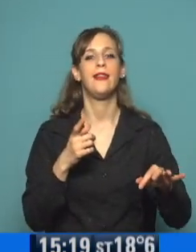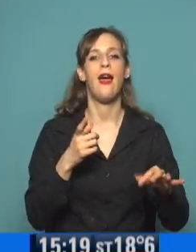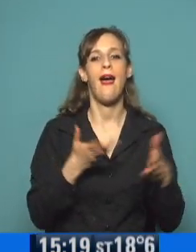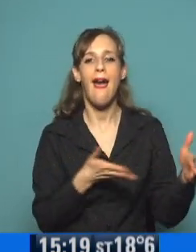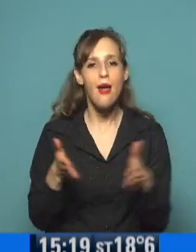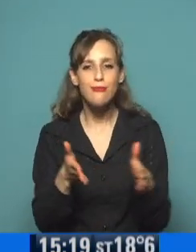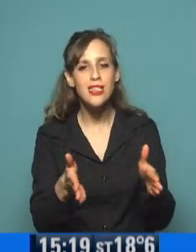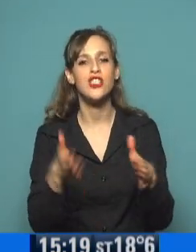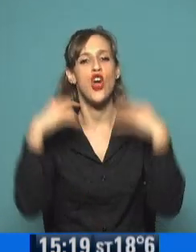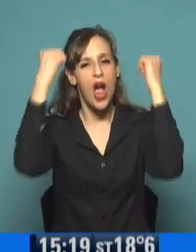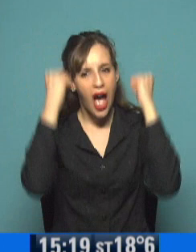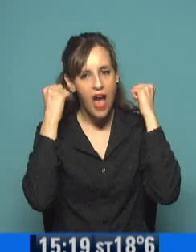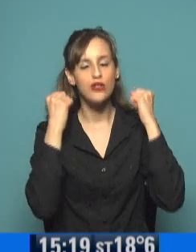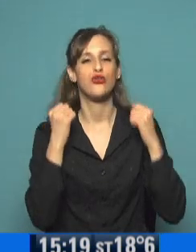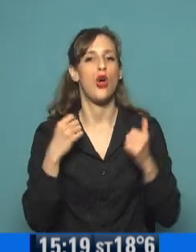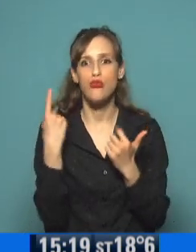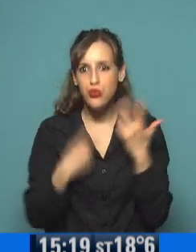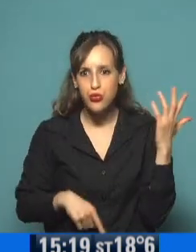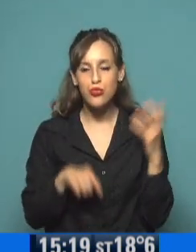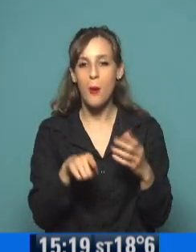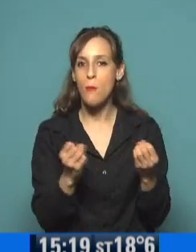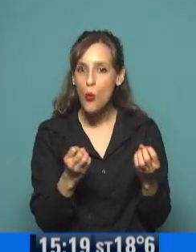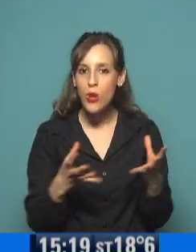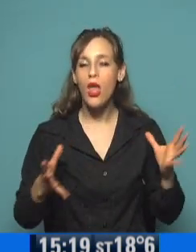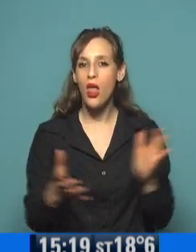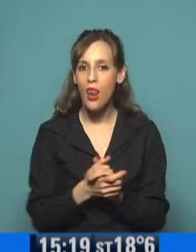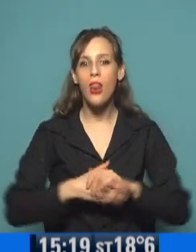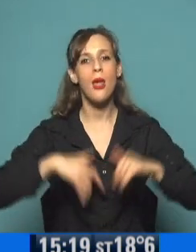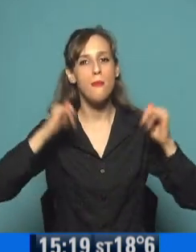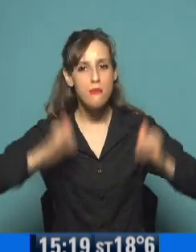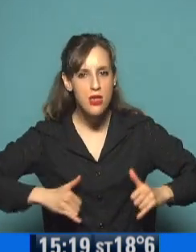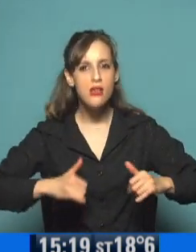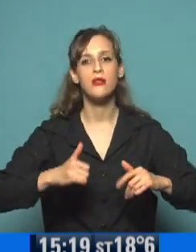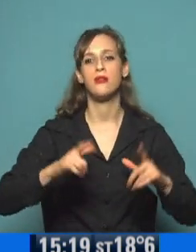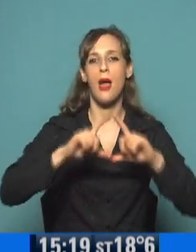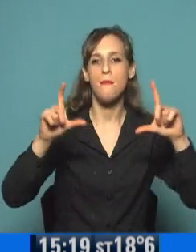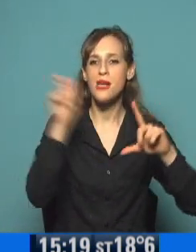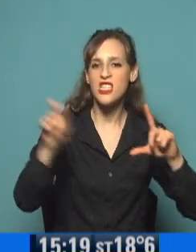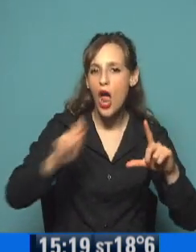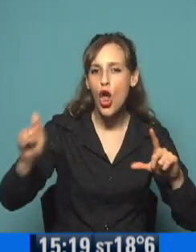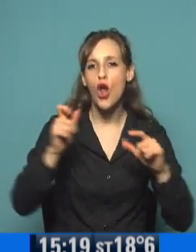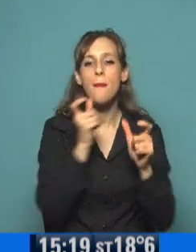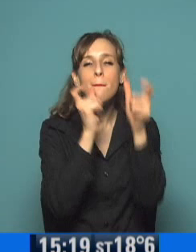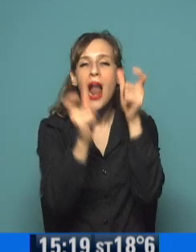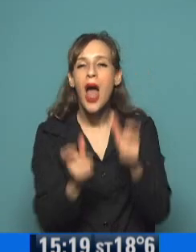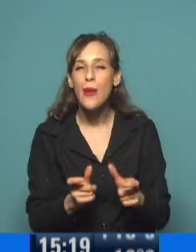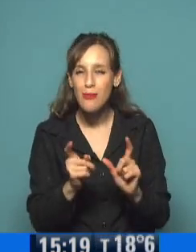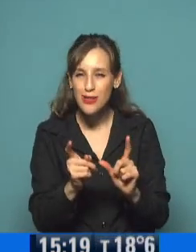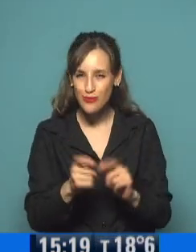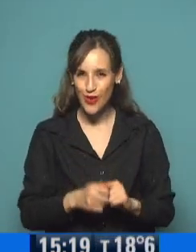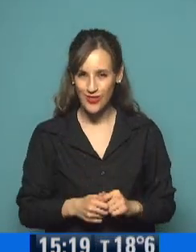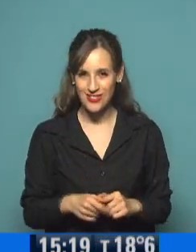casco, calesita. Todo eso va a regalar. Espectacular. Pileta, pichón, piano, piñata, muy bien, pizarrón, pizza, excelente. Esa tarea. ¿qué es la pileta que me regalen? Esa actividad.